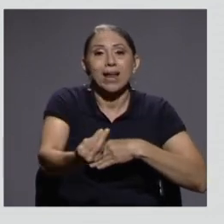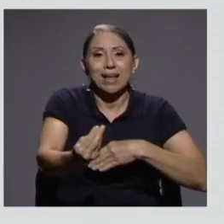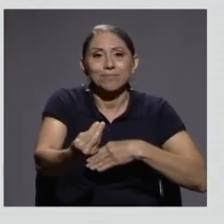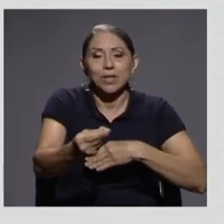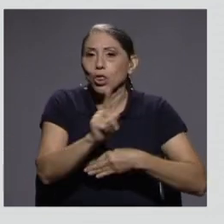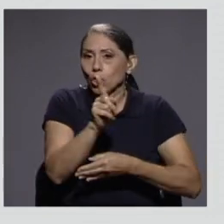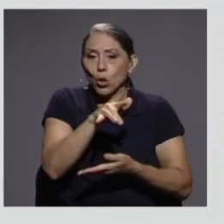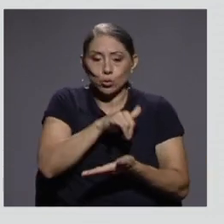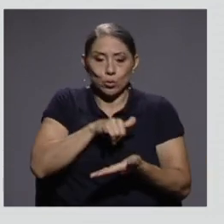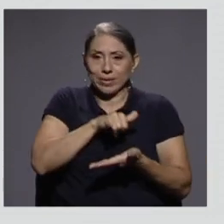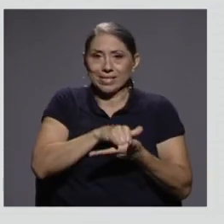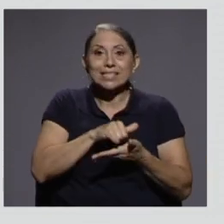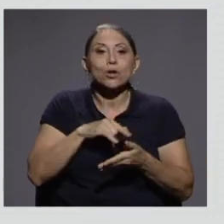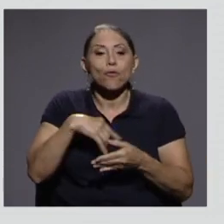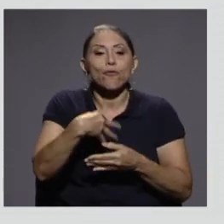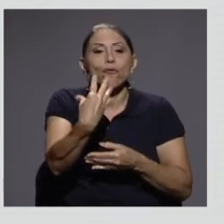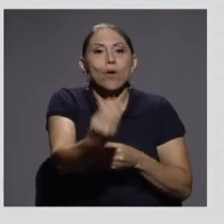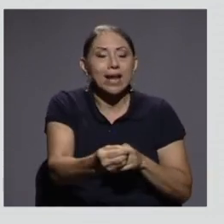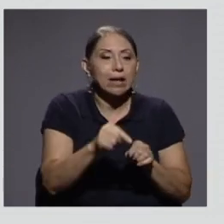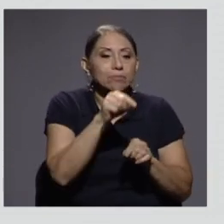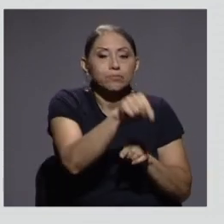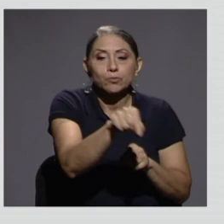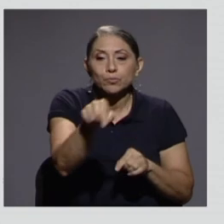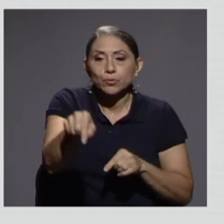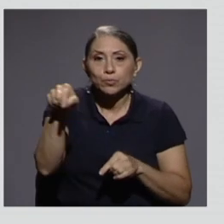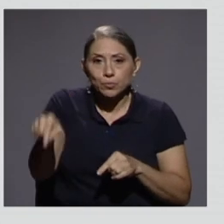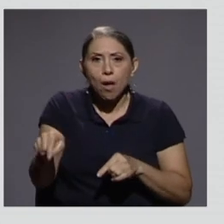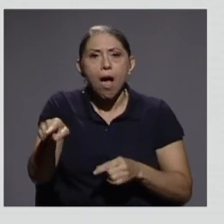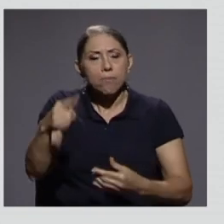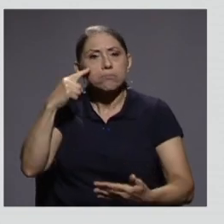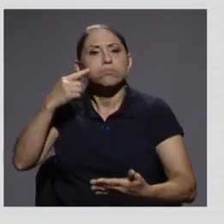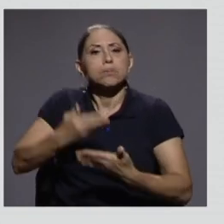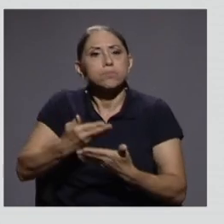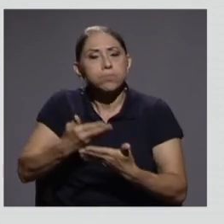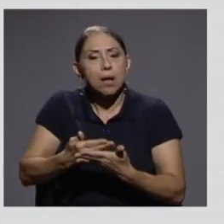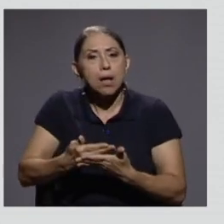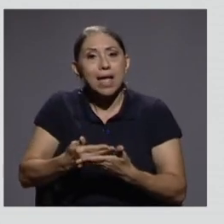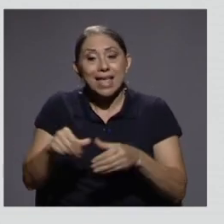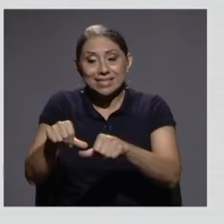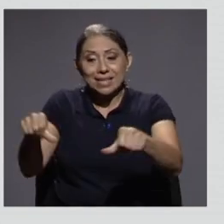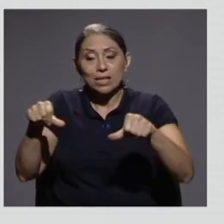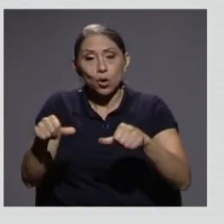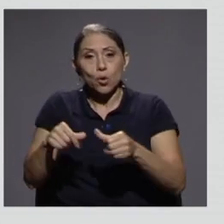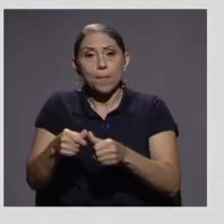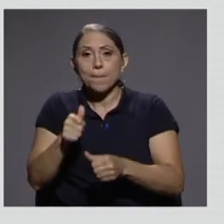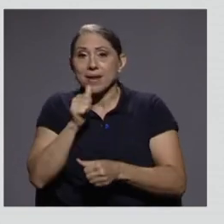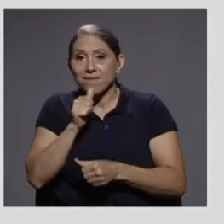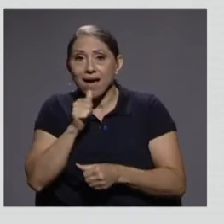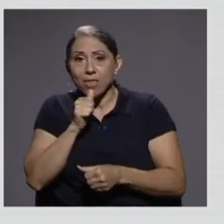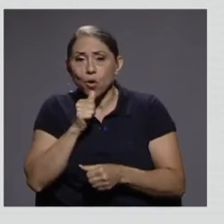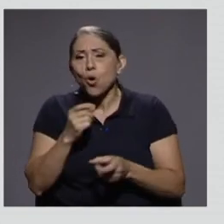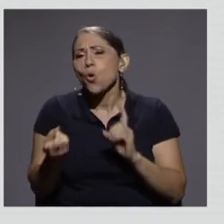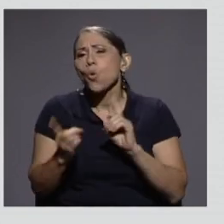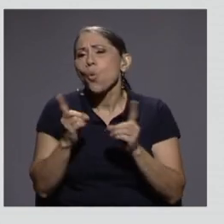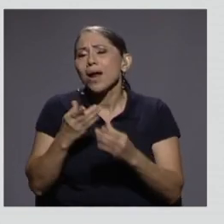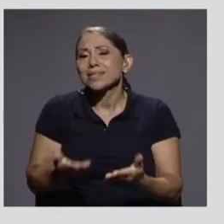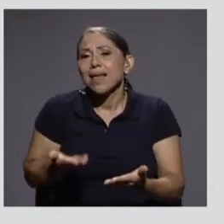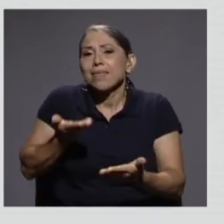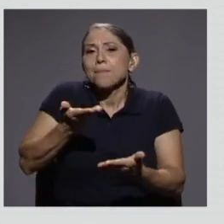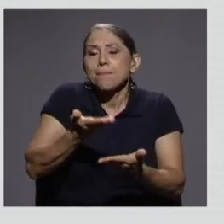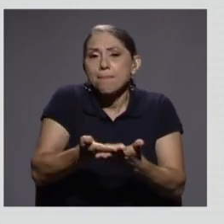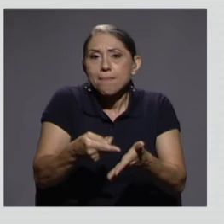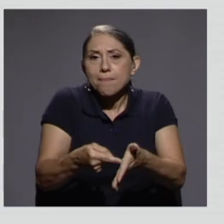tipo de demanda que el sector privado está teniendo para graduados universitarios. Y,